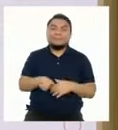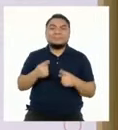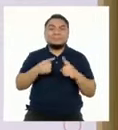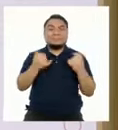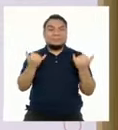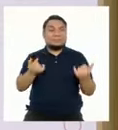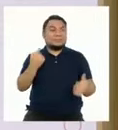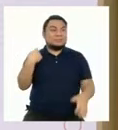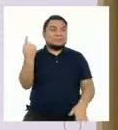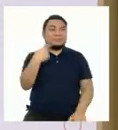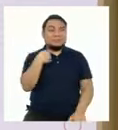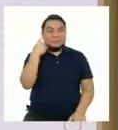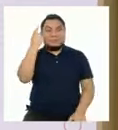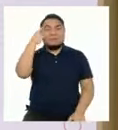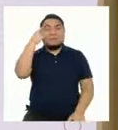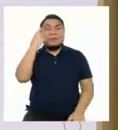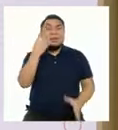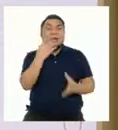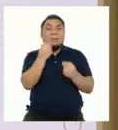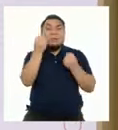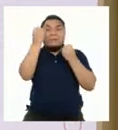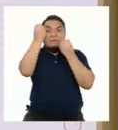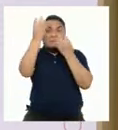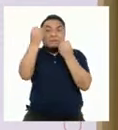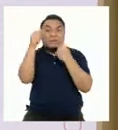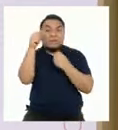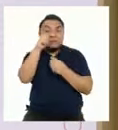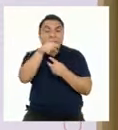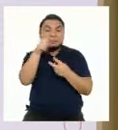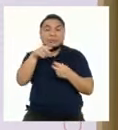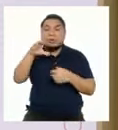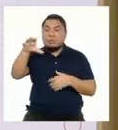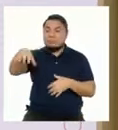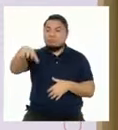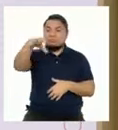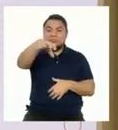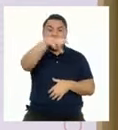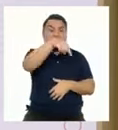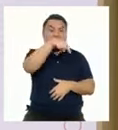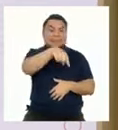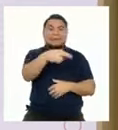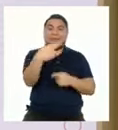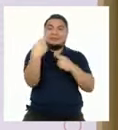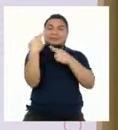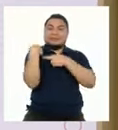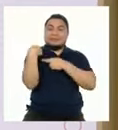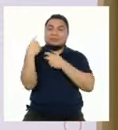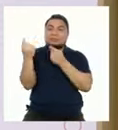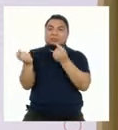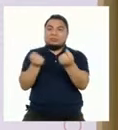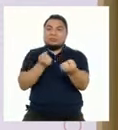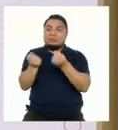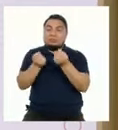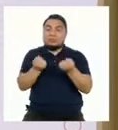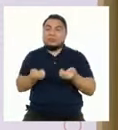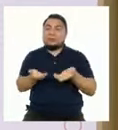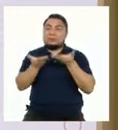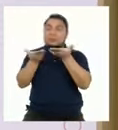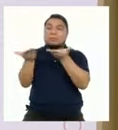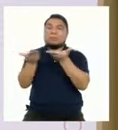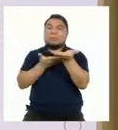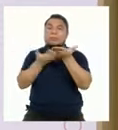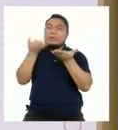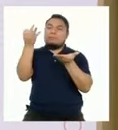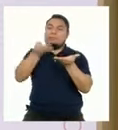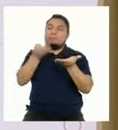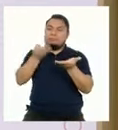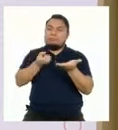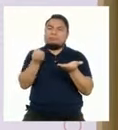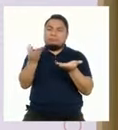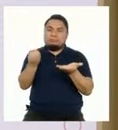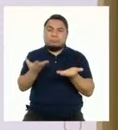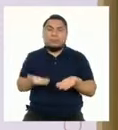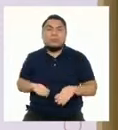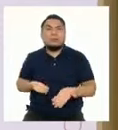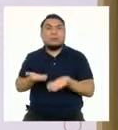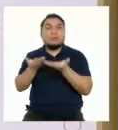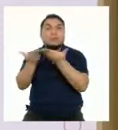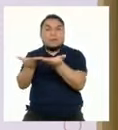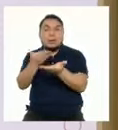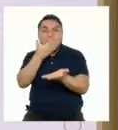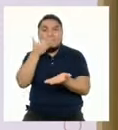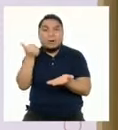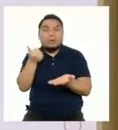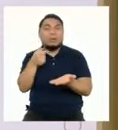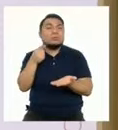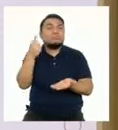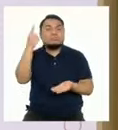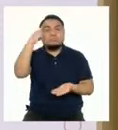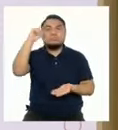cuenta de que no tenemos tanta información acerca de las instituciones responsables de asegurar que estos servicios se brinden con las